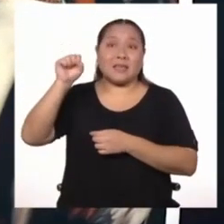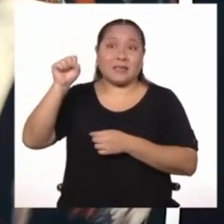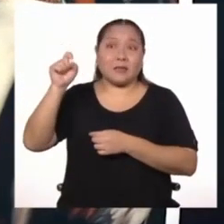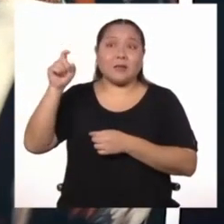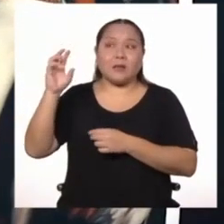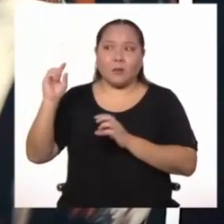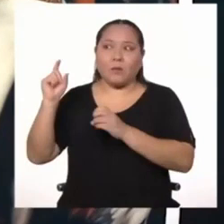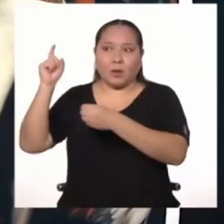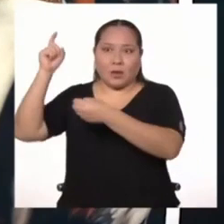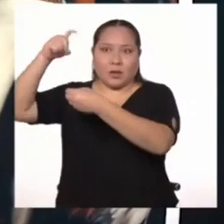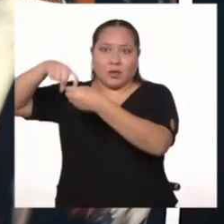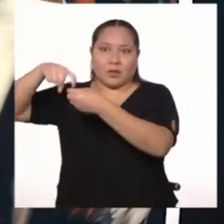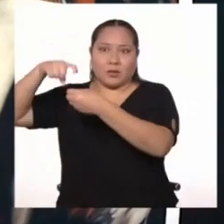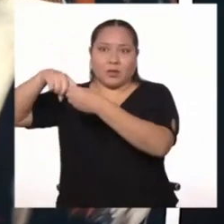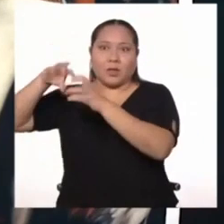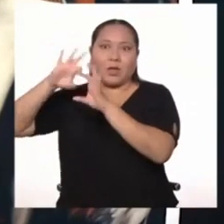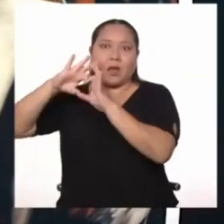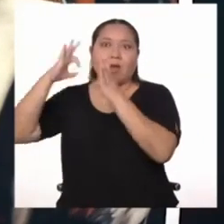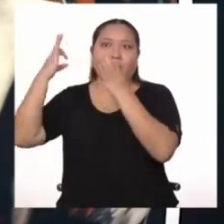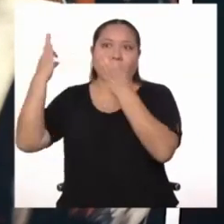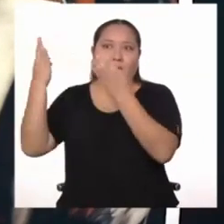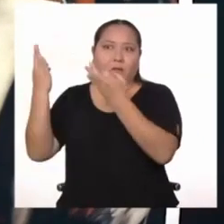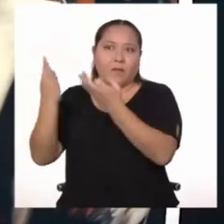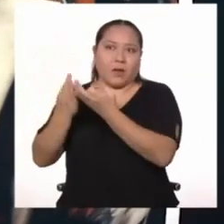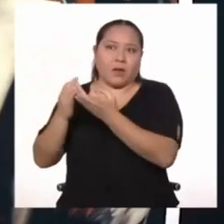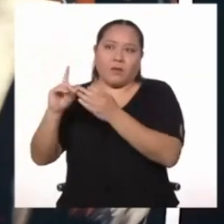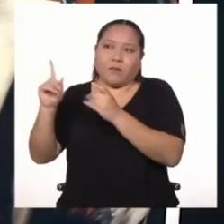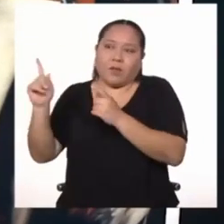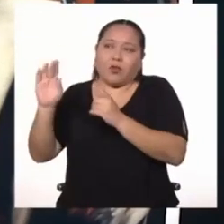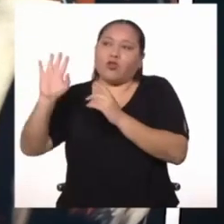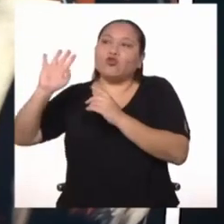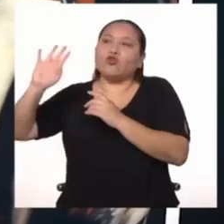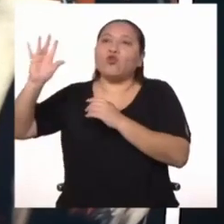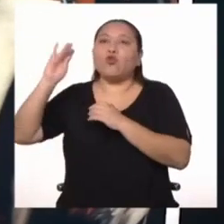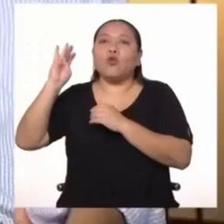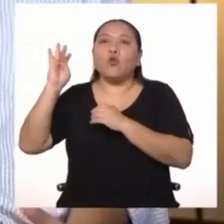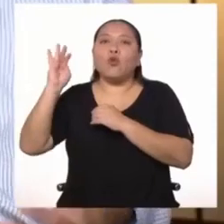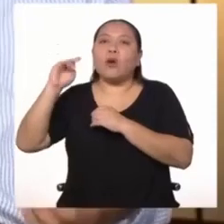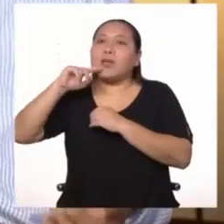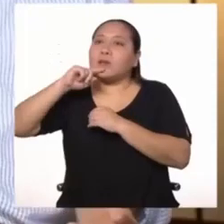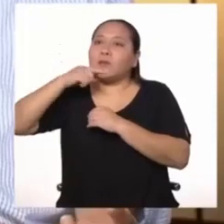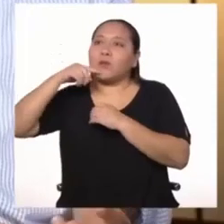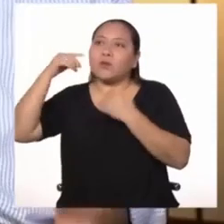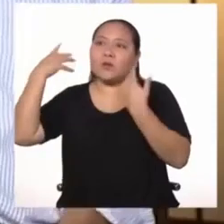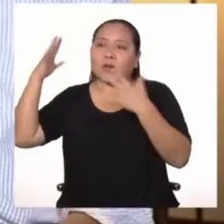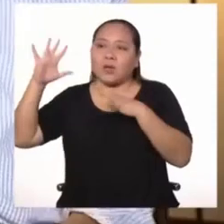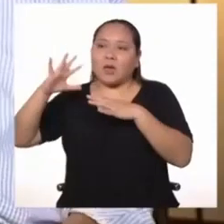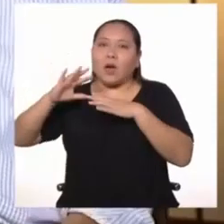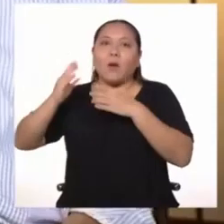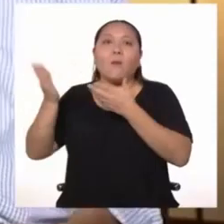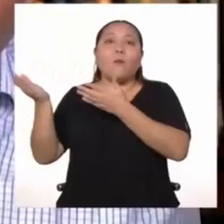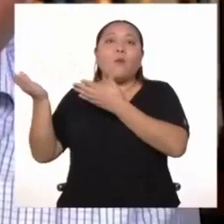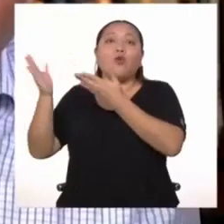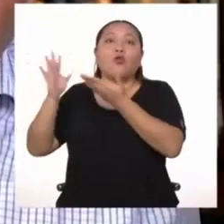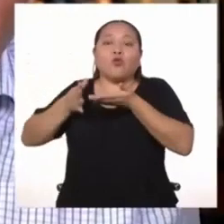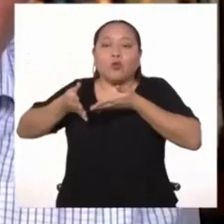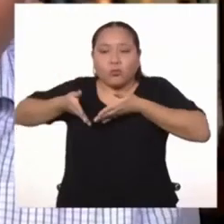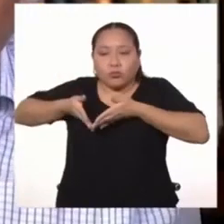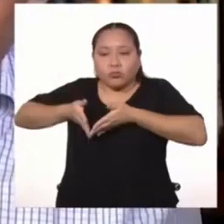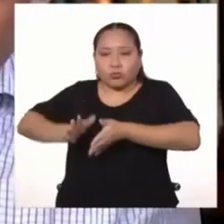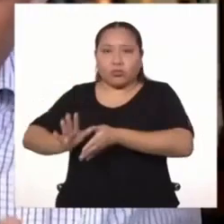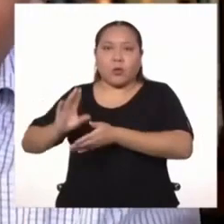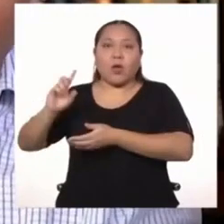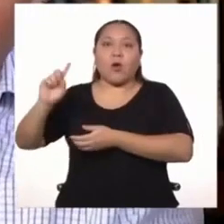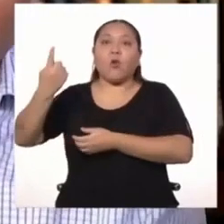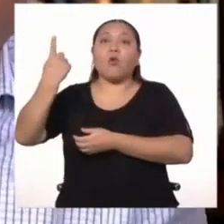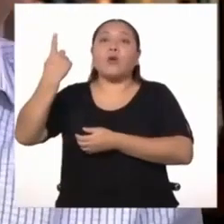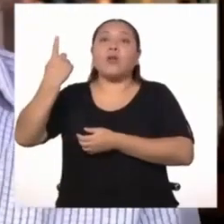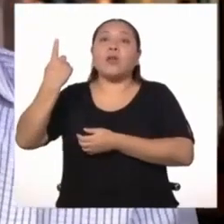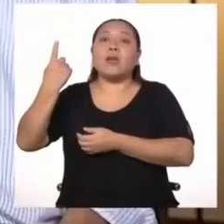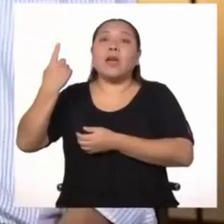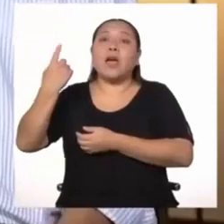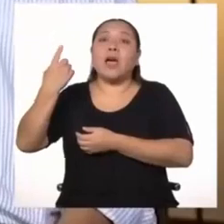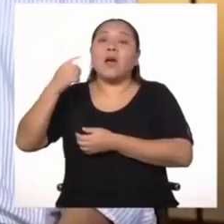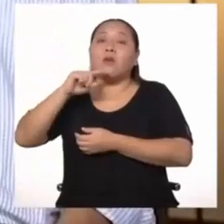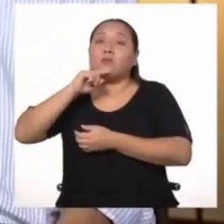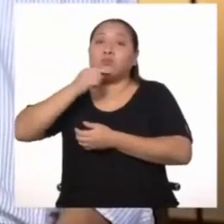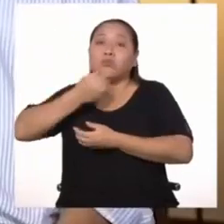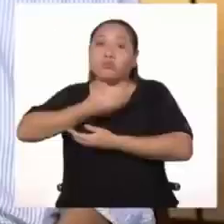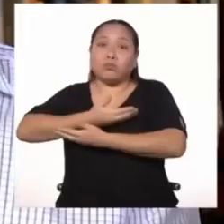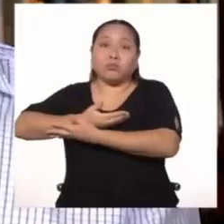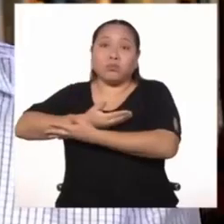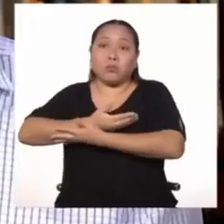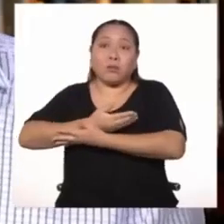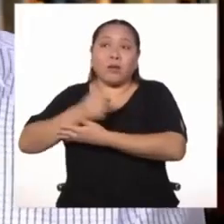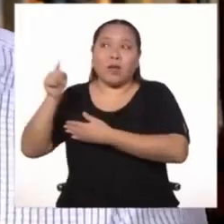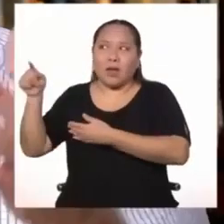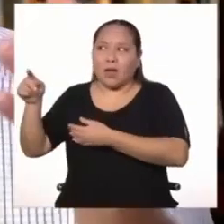británica, pero que ya no tenía ninguna función porque su esposa había muerto dando a luz a su única hija, que también murió. Era un